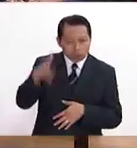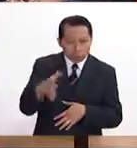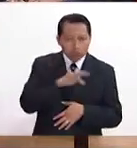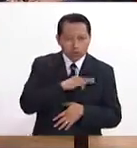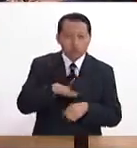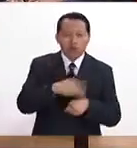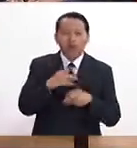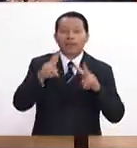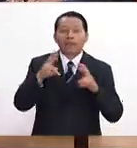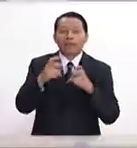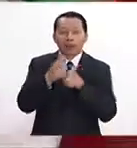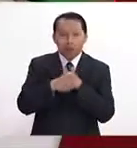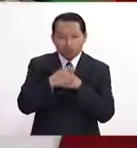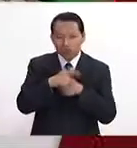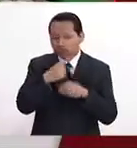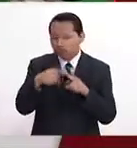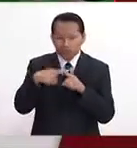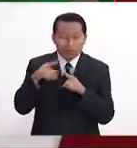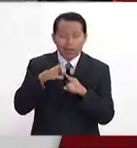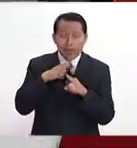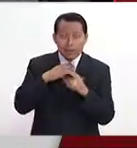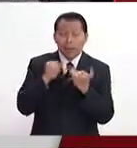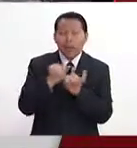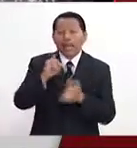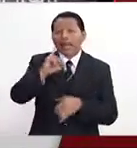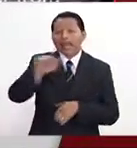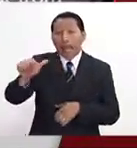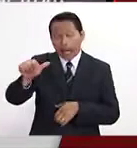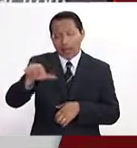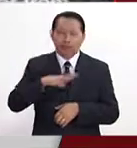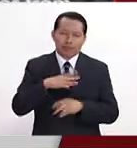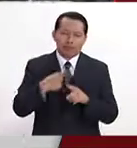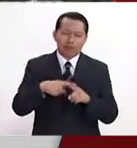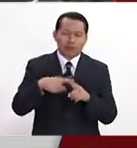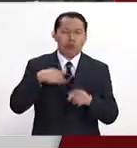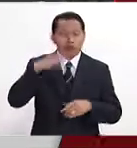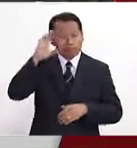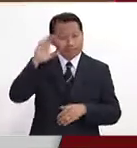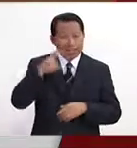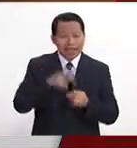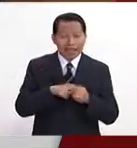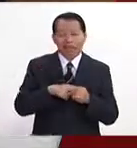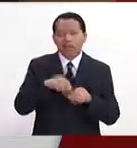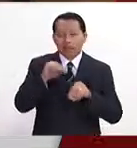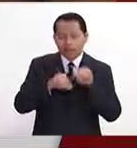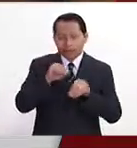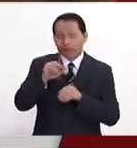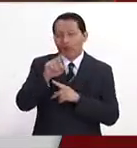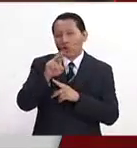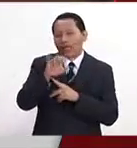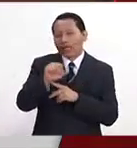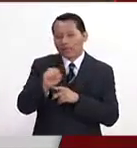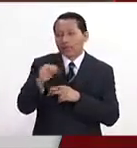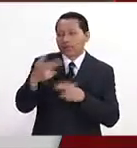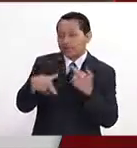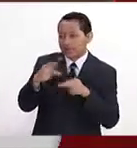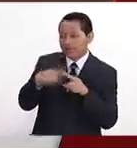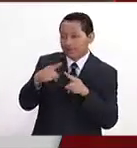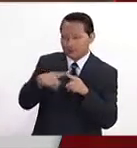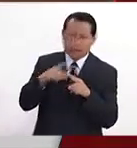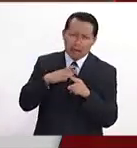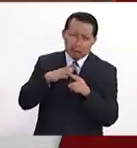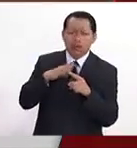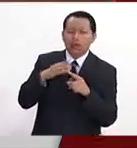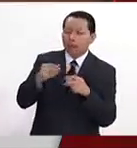temas de automatización que vienen encima, la inteligencia artificial, entonces estudié una maestría en diseño de drones, regresé con un business model, una